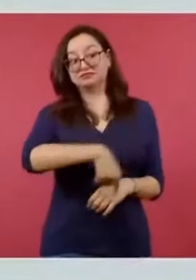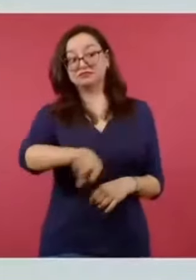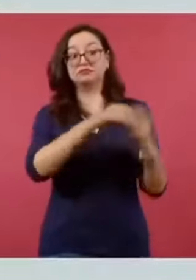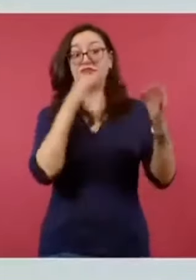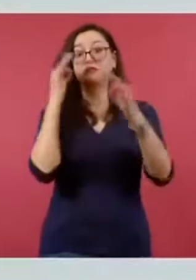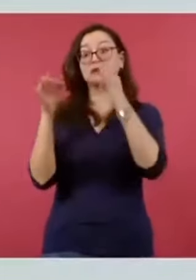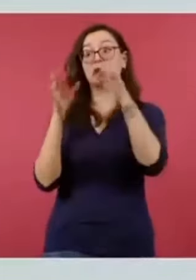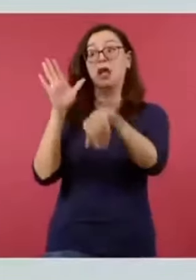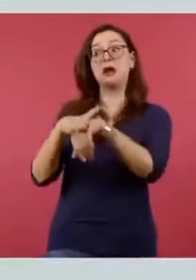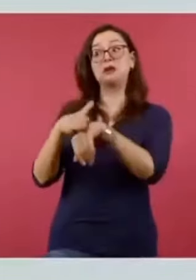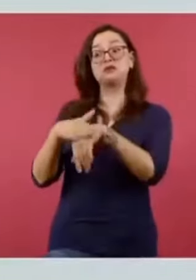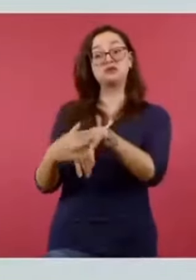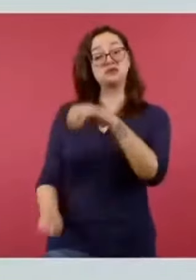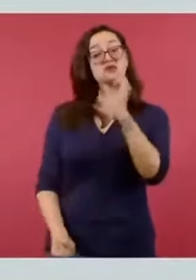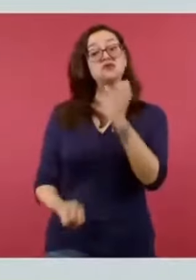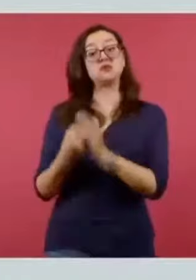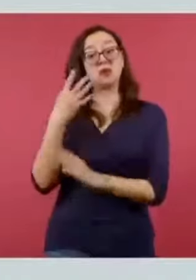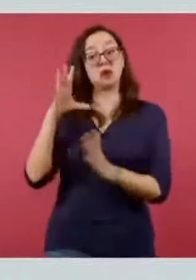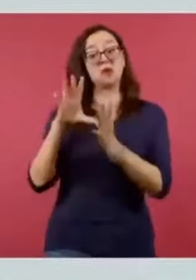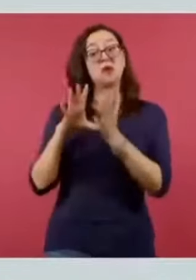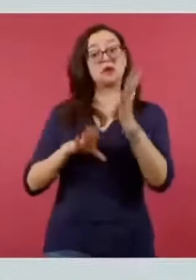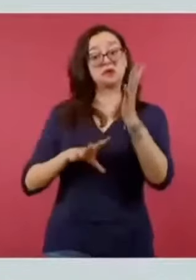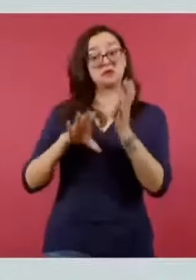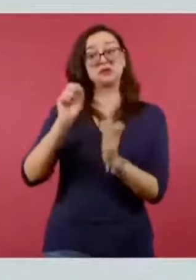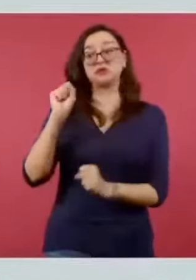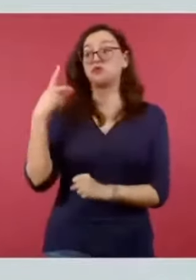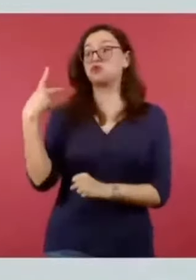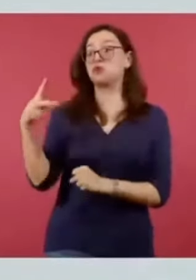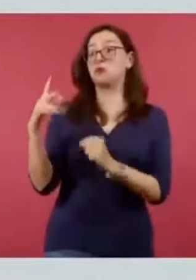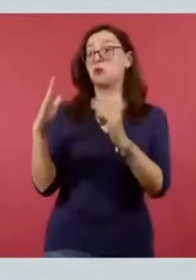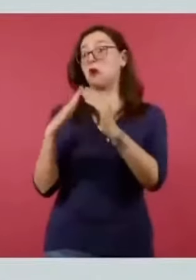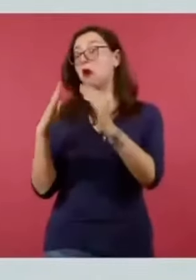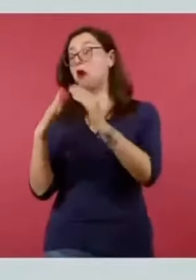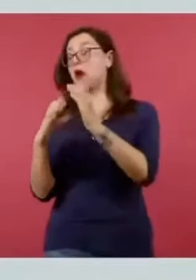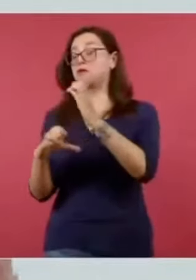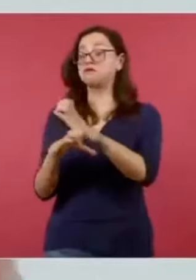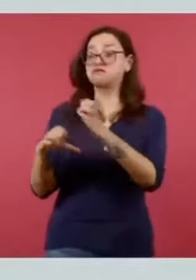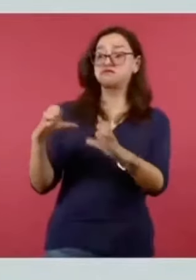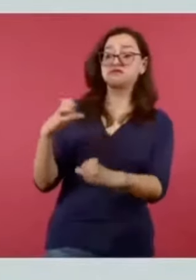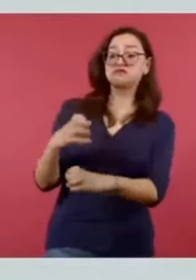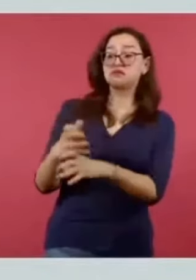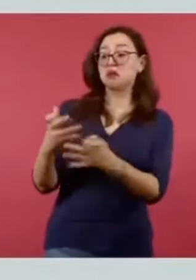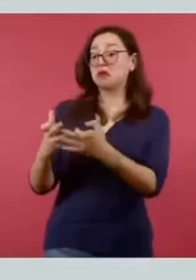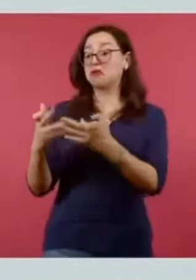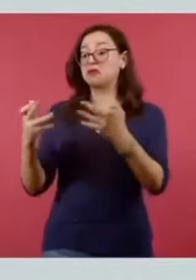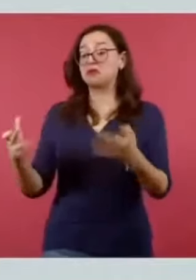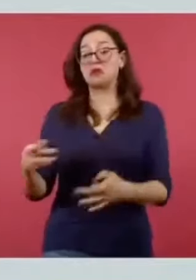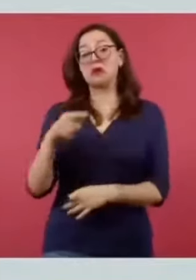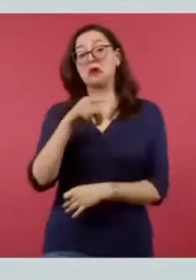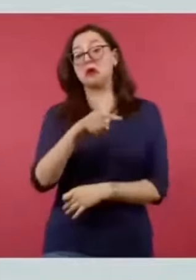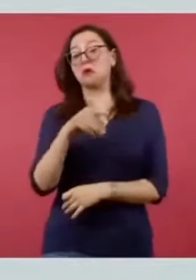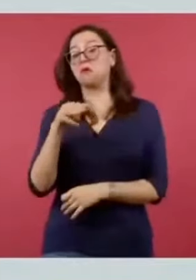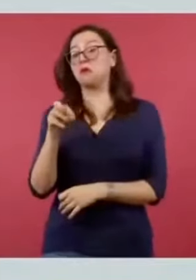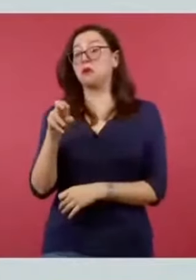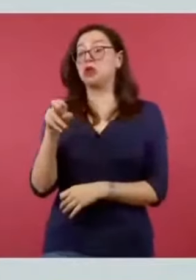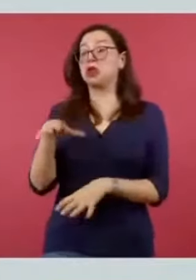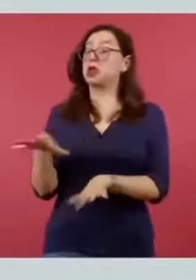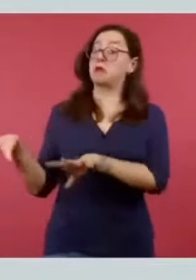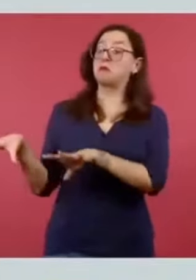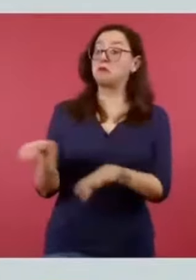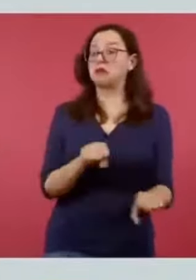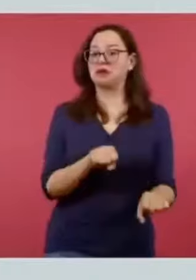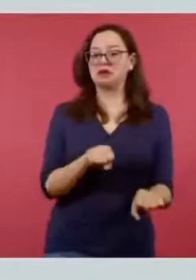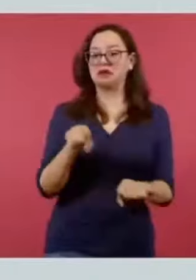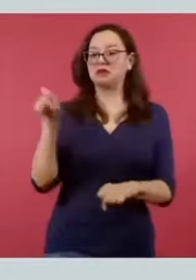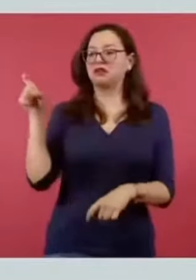propiedades y casas de los ciudadanos. Y hay que decirlo nuevamente la novena vez, esto es una mentira